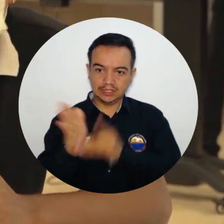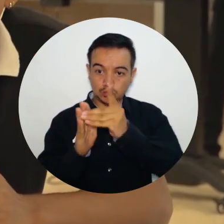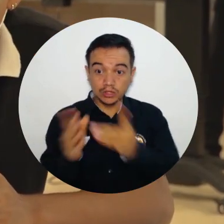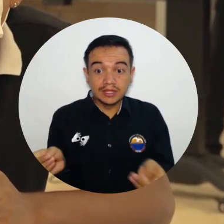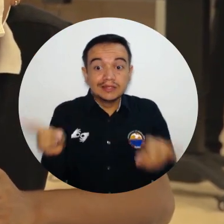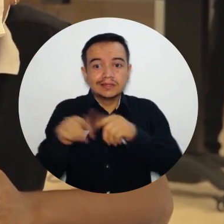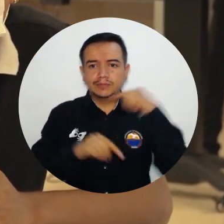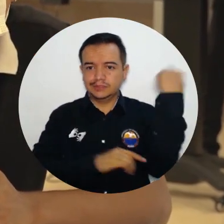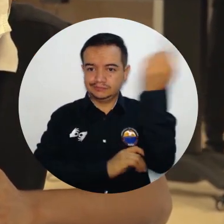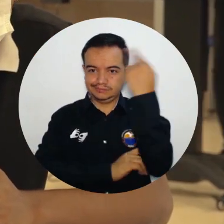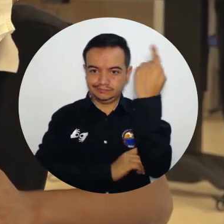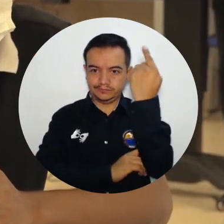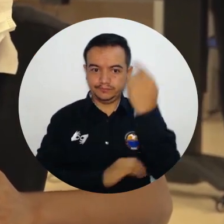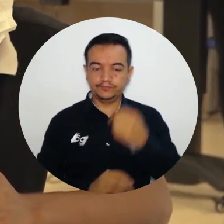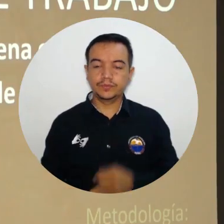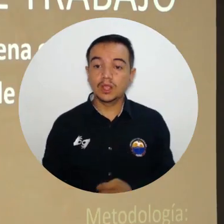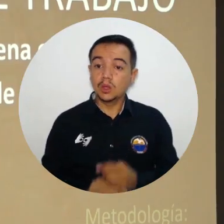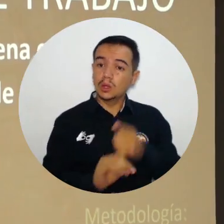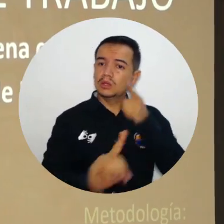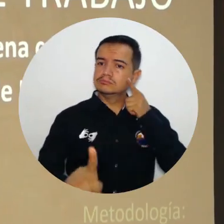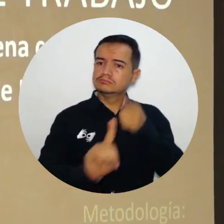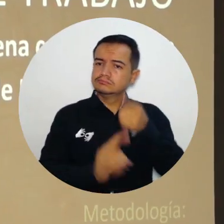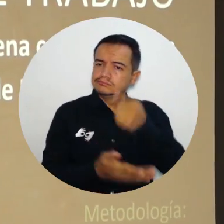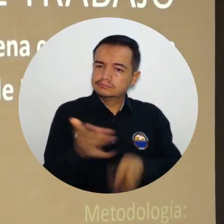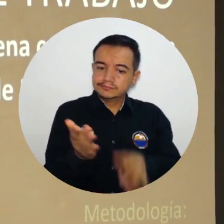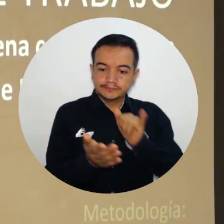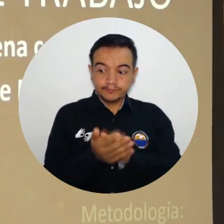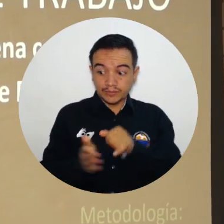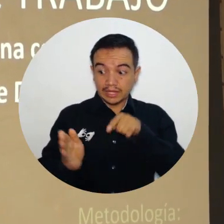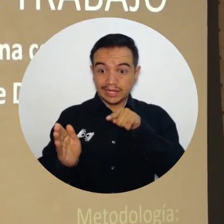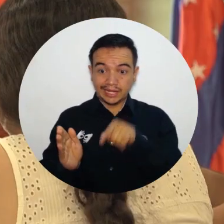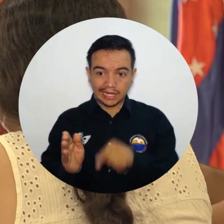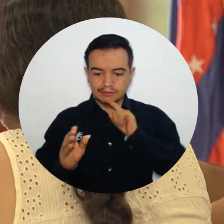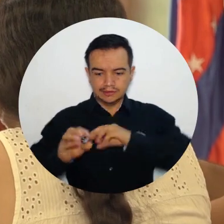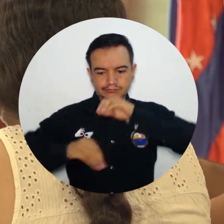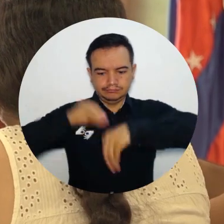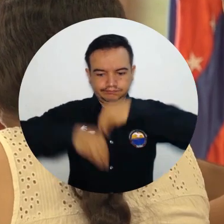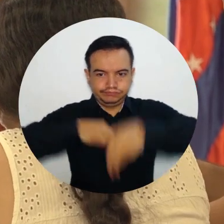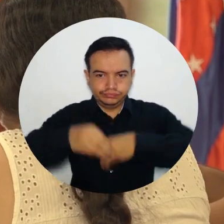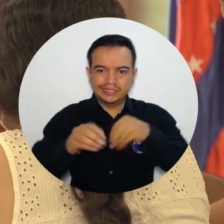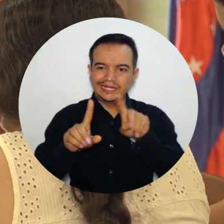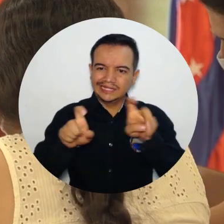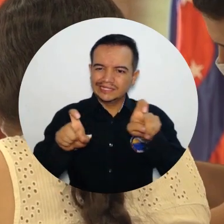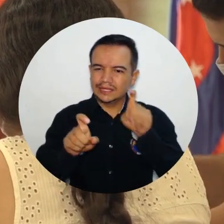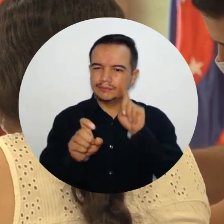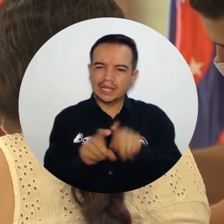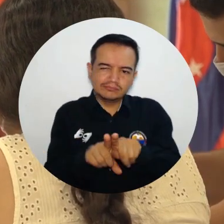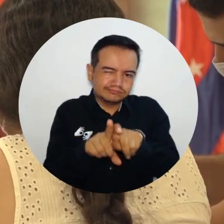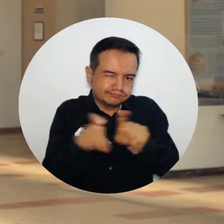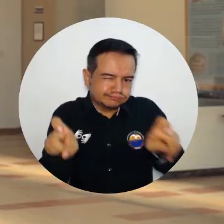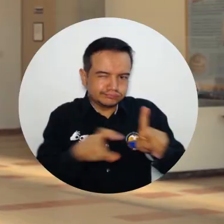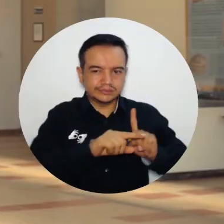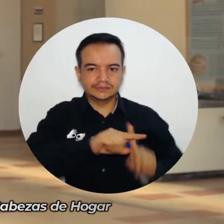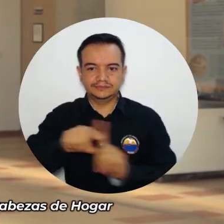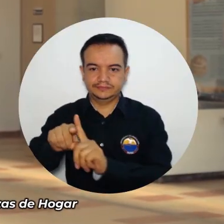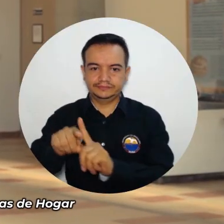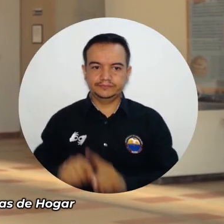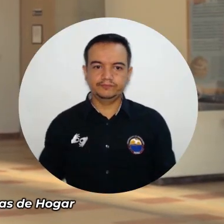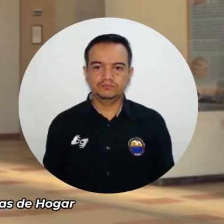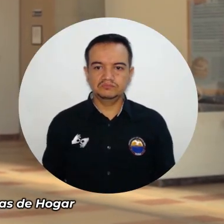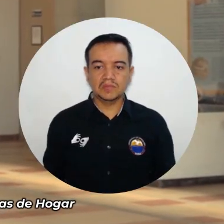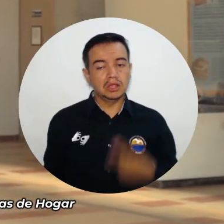a nivel general. La idea es poder construir esta política de pluridiversidad. Planteamos